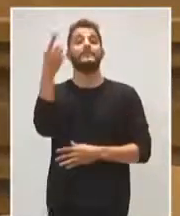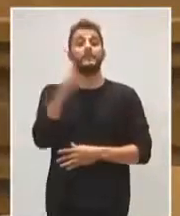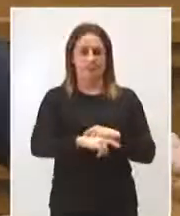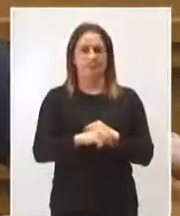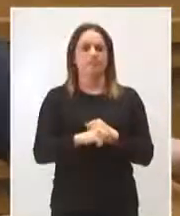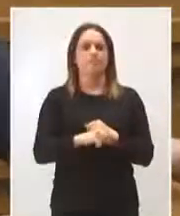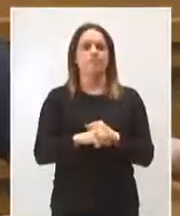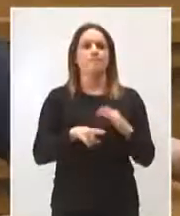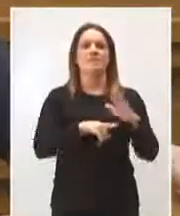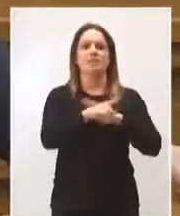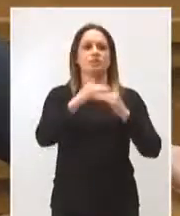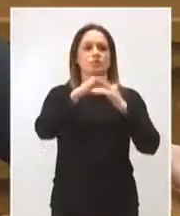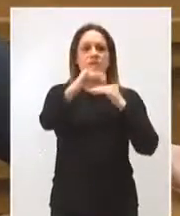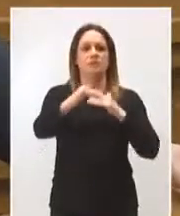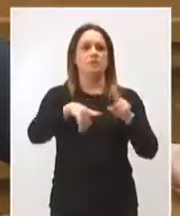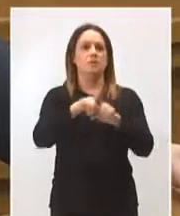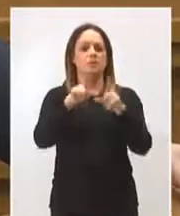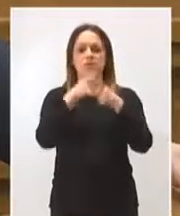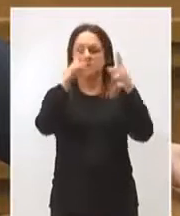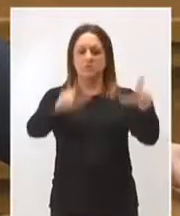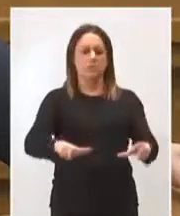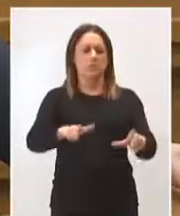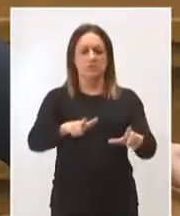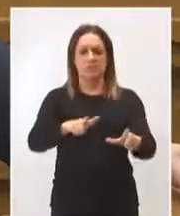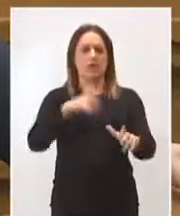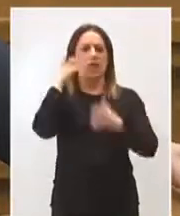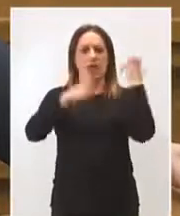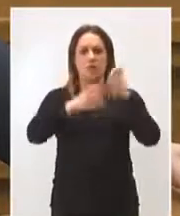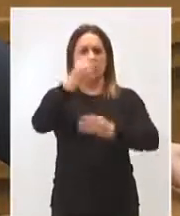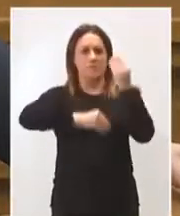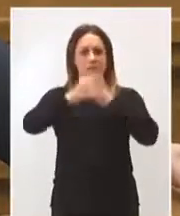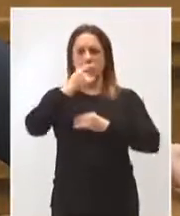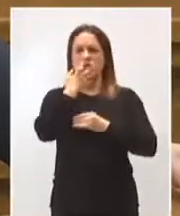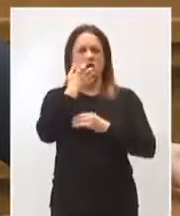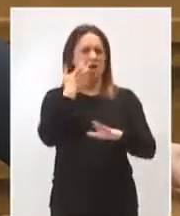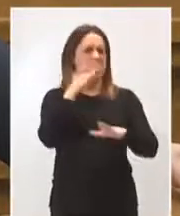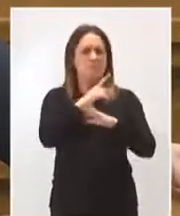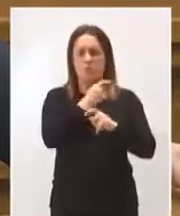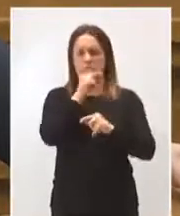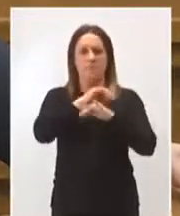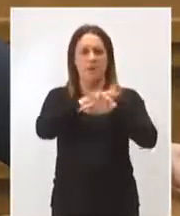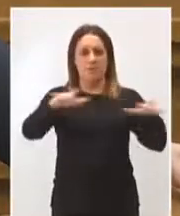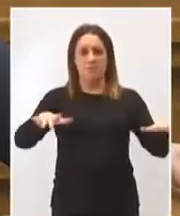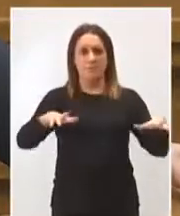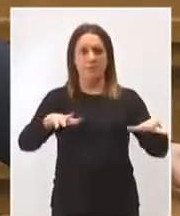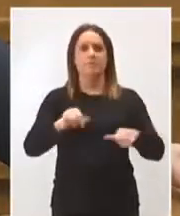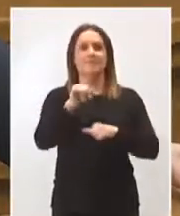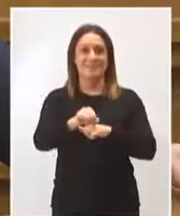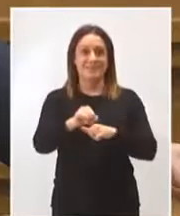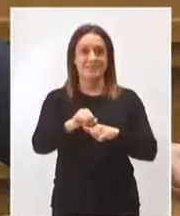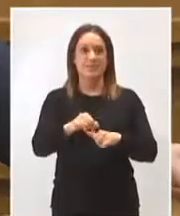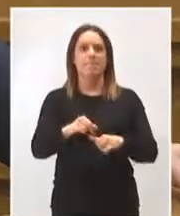nos interesa. El sector agroalimentario ha dado un ejemplo en la pandemia. Es el motor de crecimiento probablemente máis ágil ahora mismo que tiene